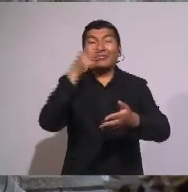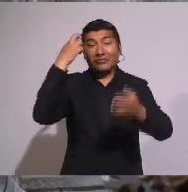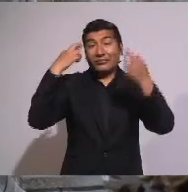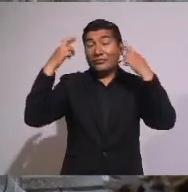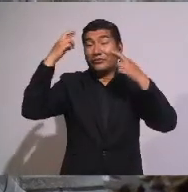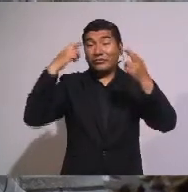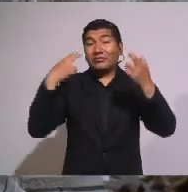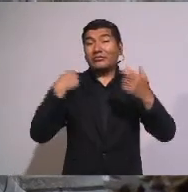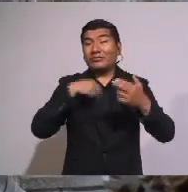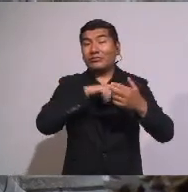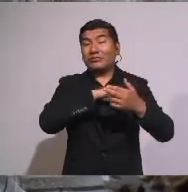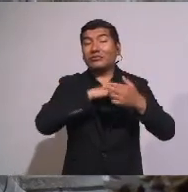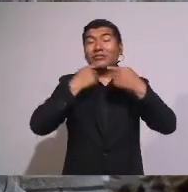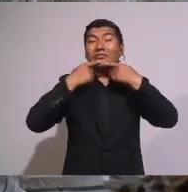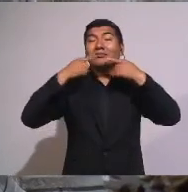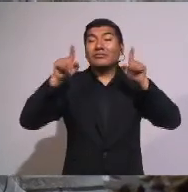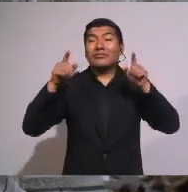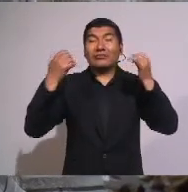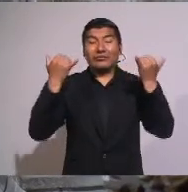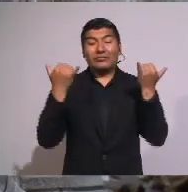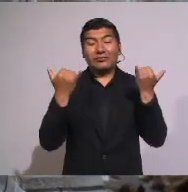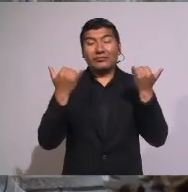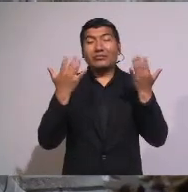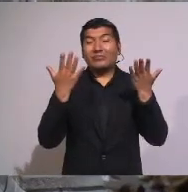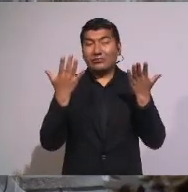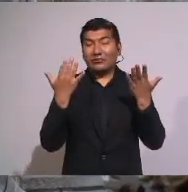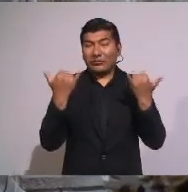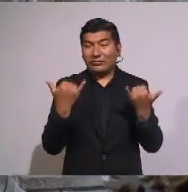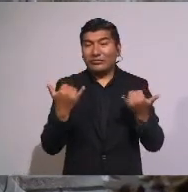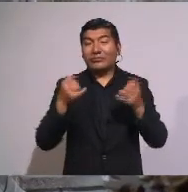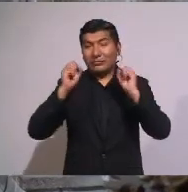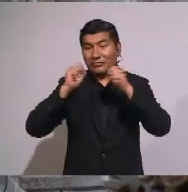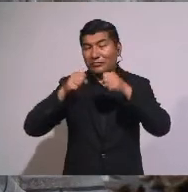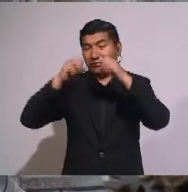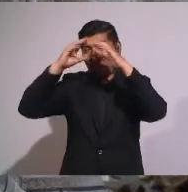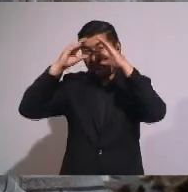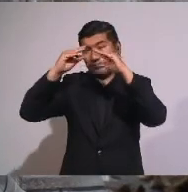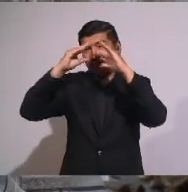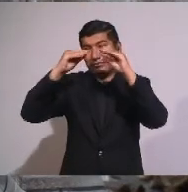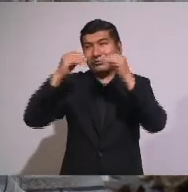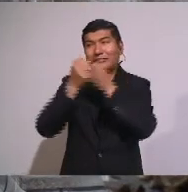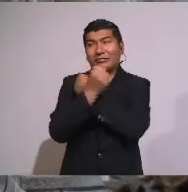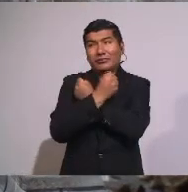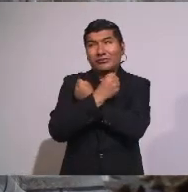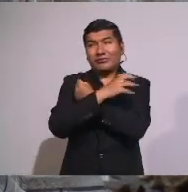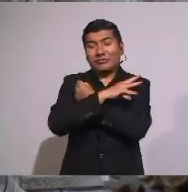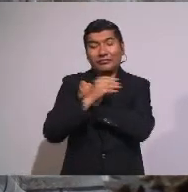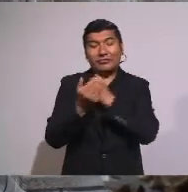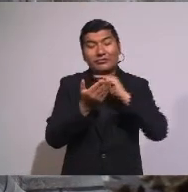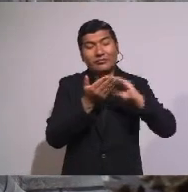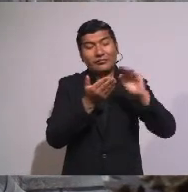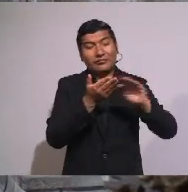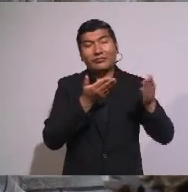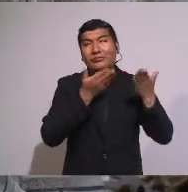Hemos proclamado Hoy Nos pueden enseñar A amar Y perdonar